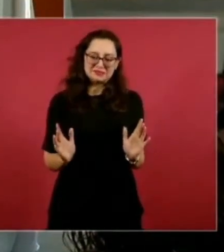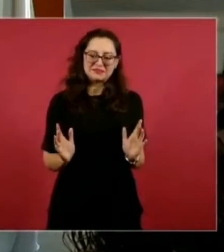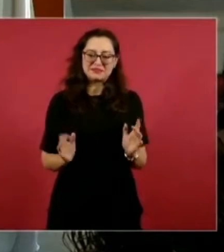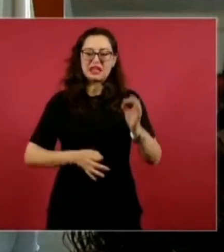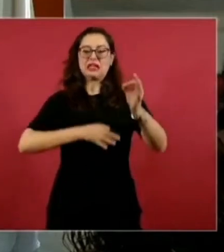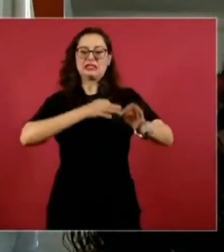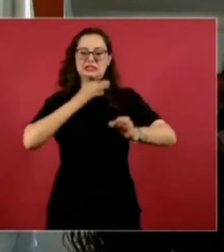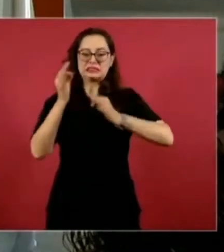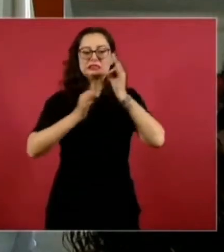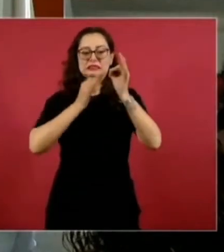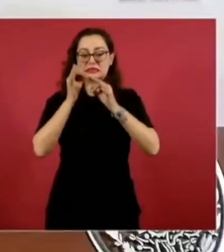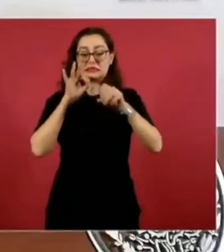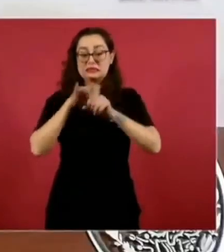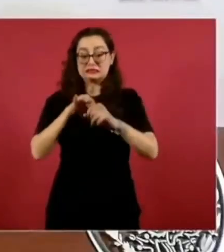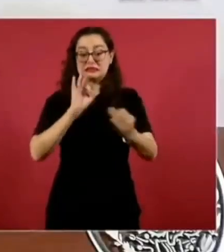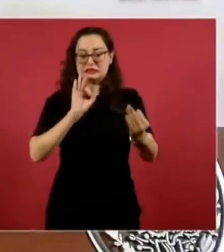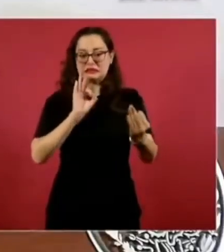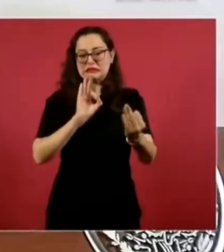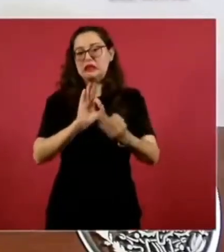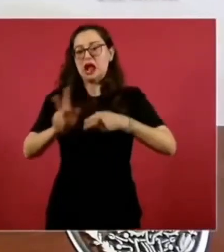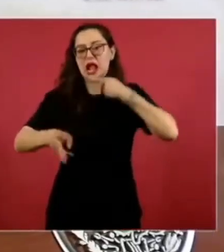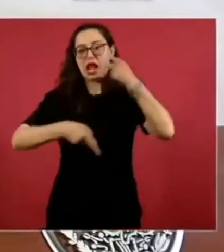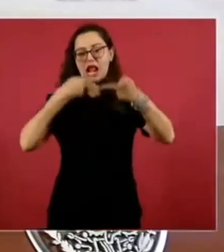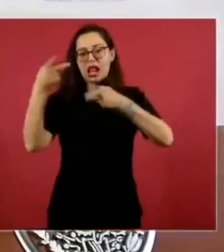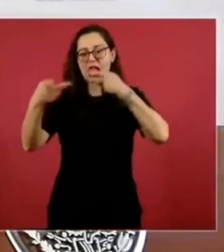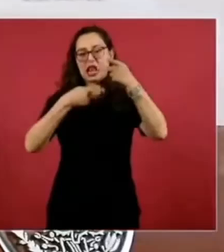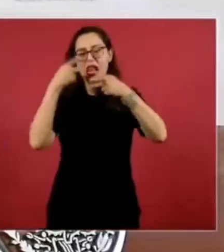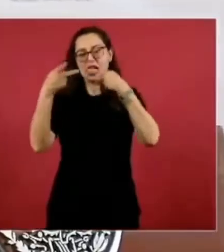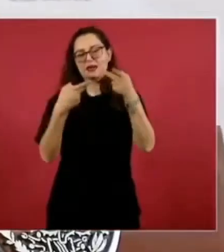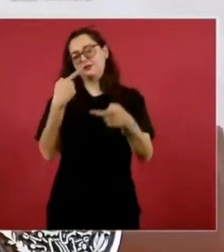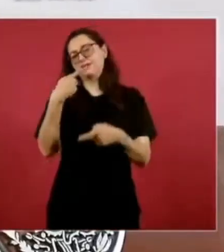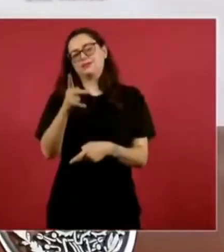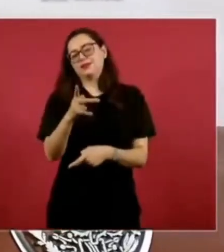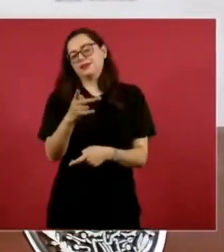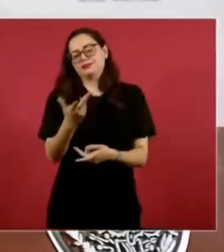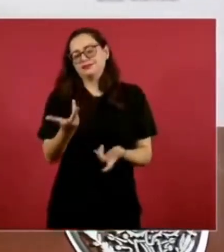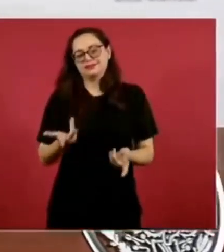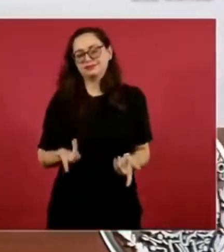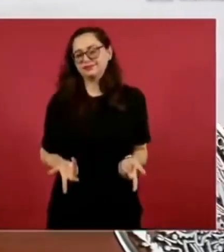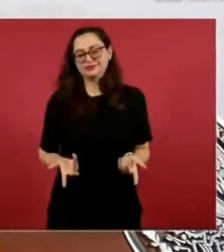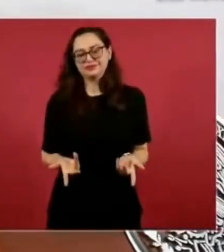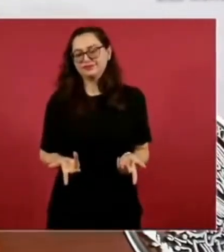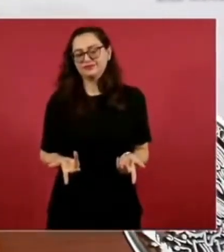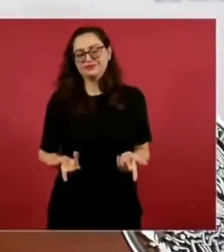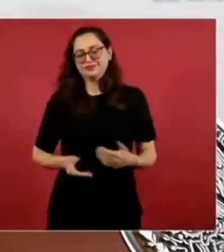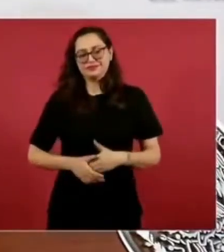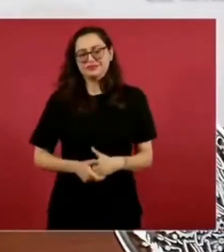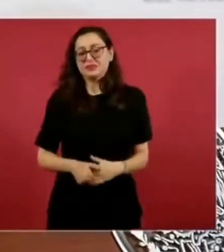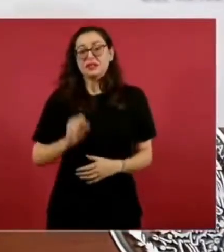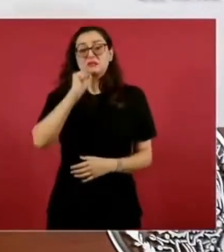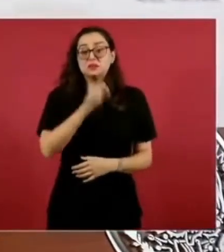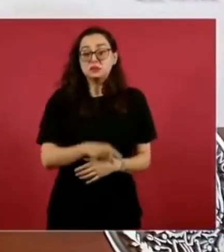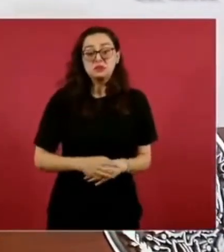no alarmarnos. Es lo mismo cuando dice, vamos a cerrar la frontera.